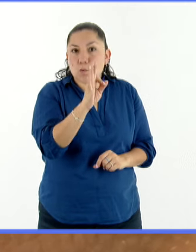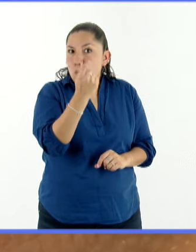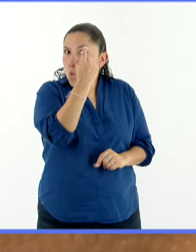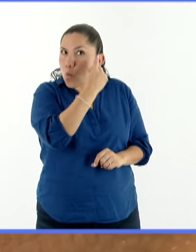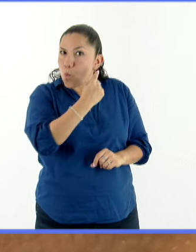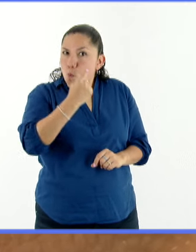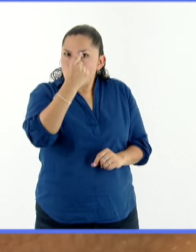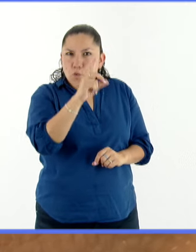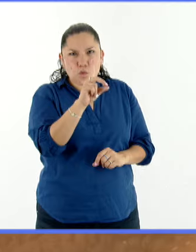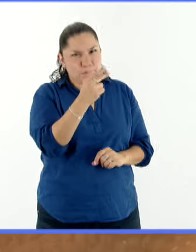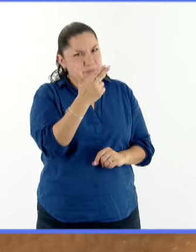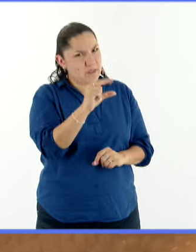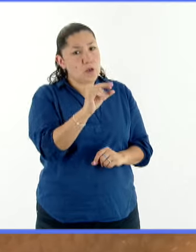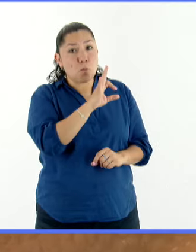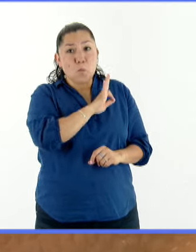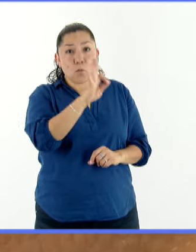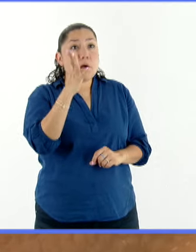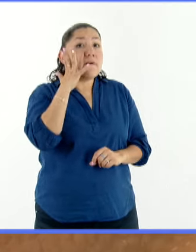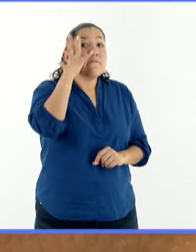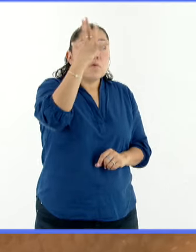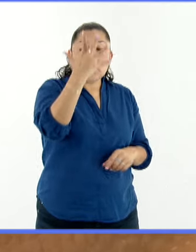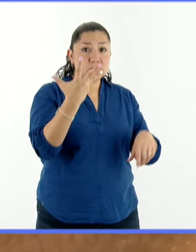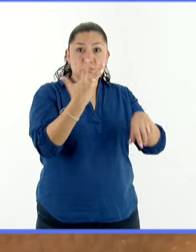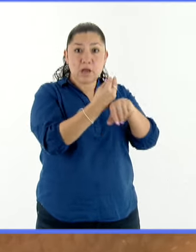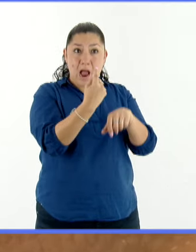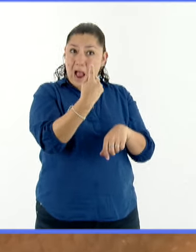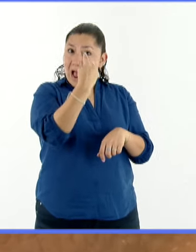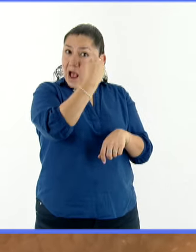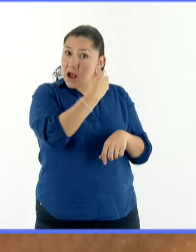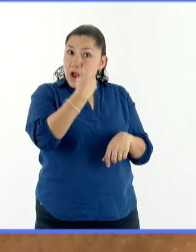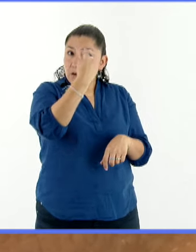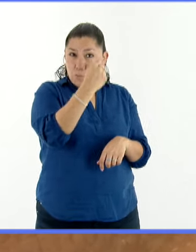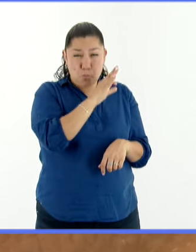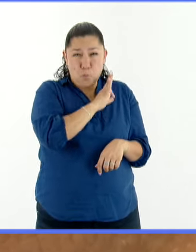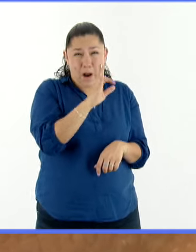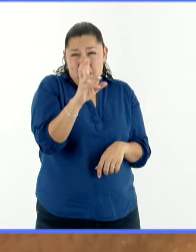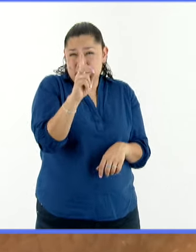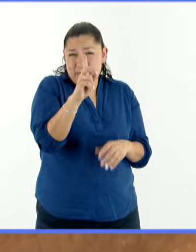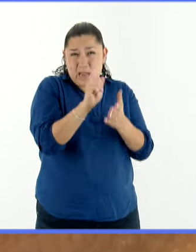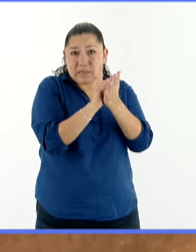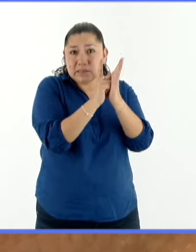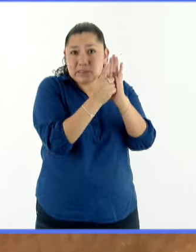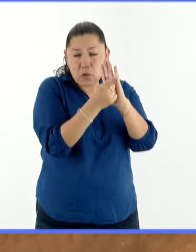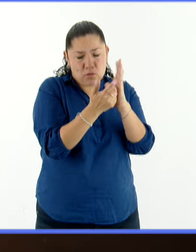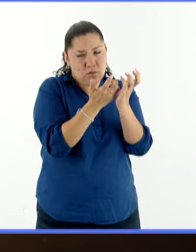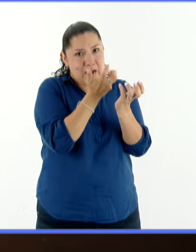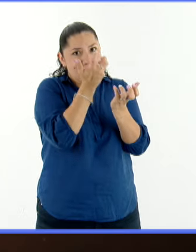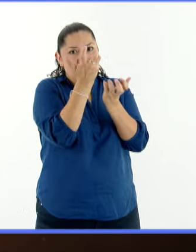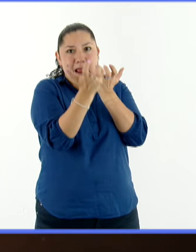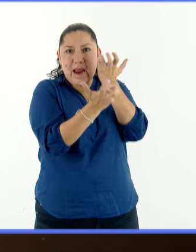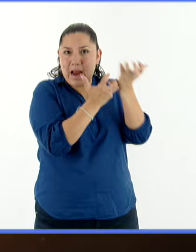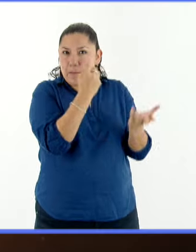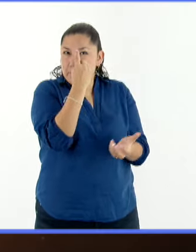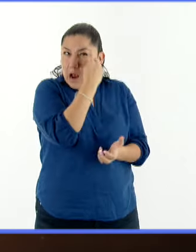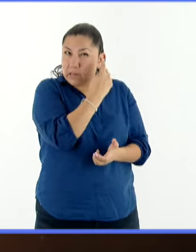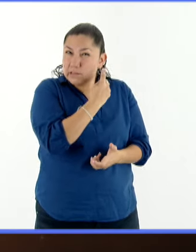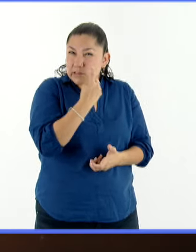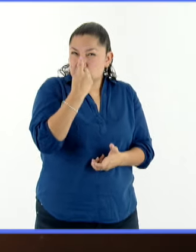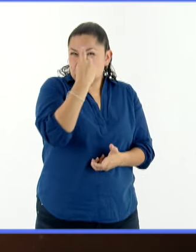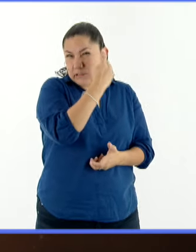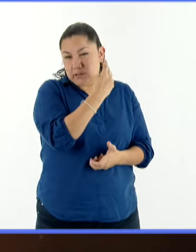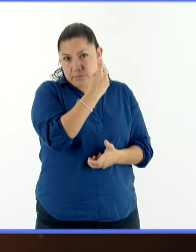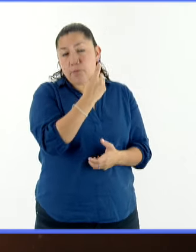La retina de un ojo desprotegido puede quemarse en tan solo 30 segundos. Es por eso que cuando se